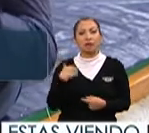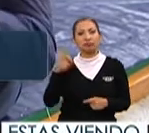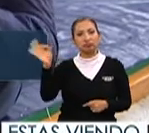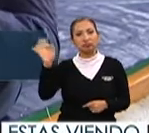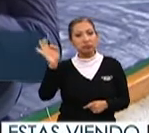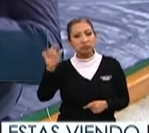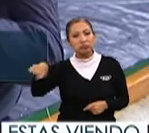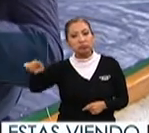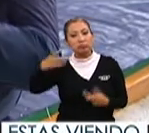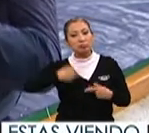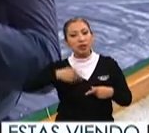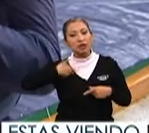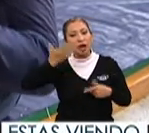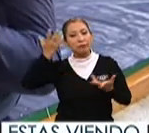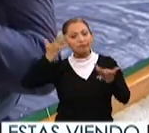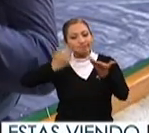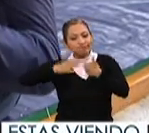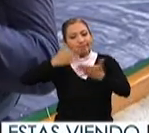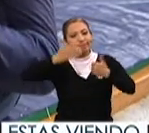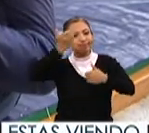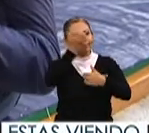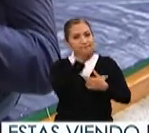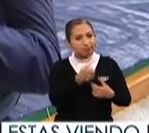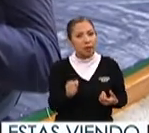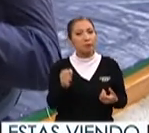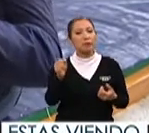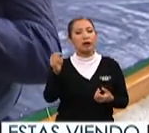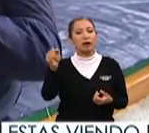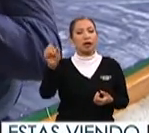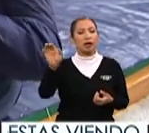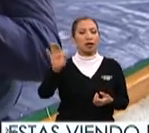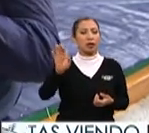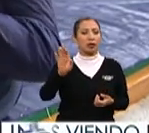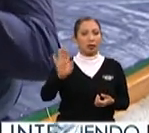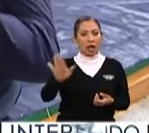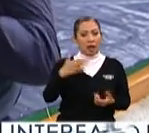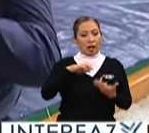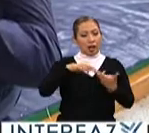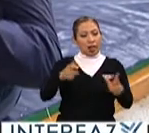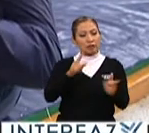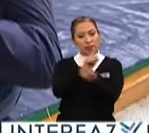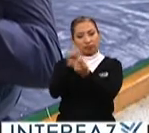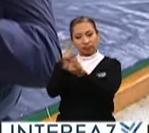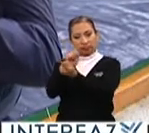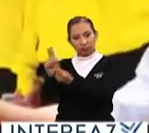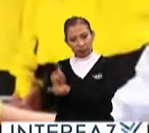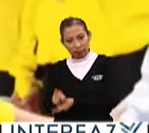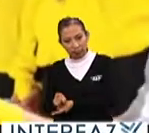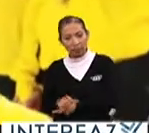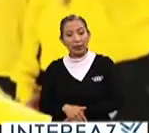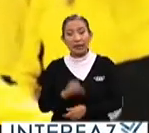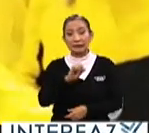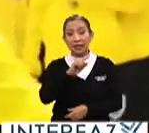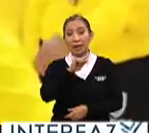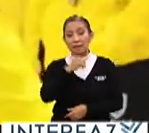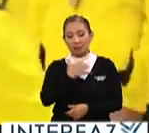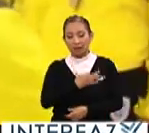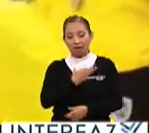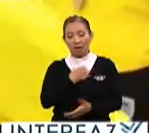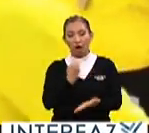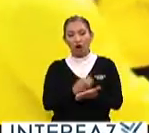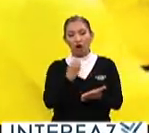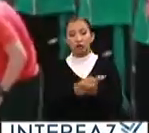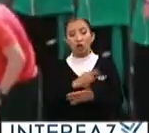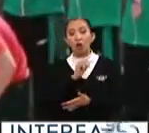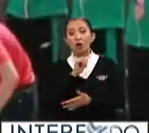posibilidad de que los individuos desarrollen ciertas habilidades de relaciones interpersonales Selma obtuvo la medalla de